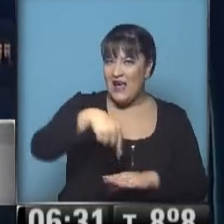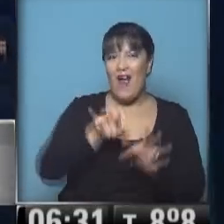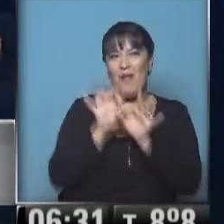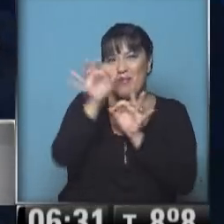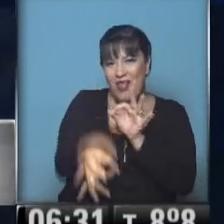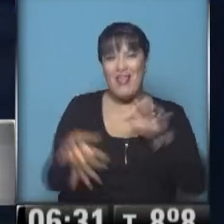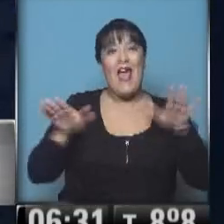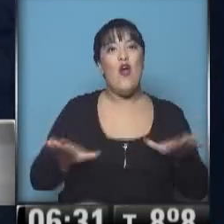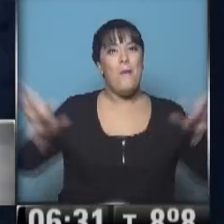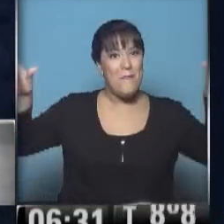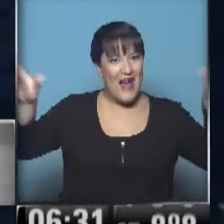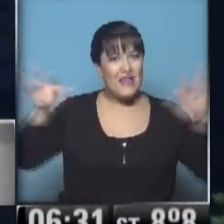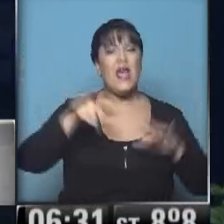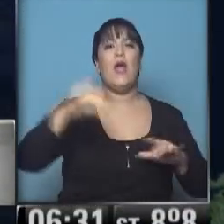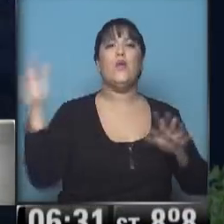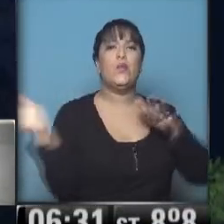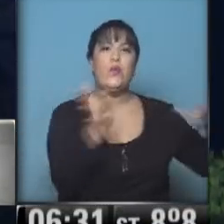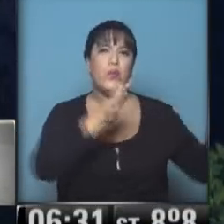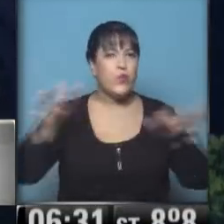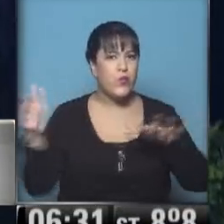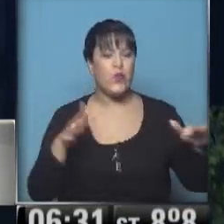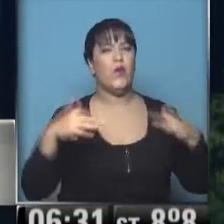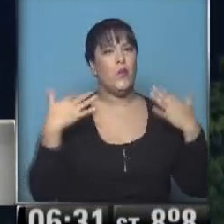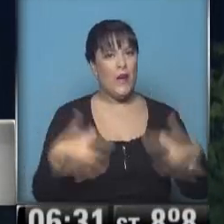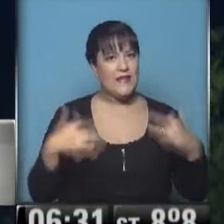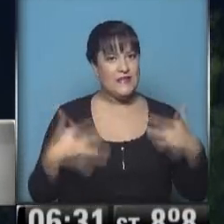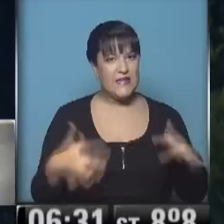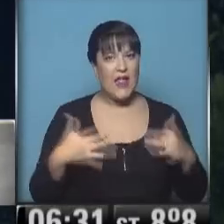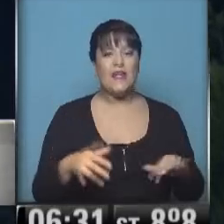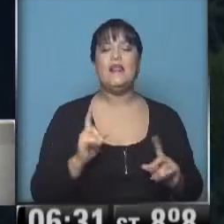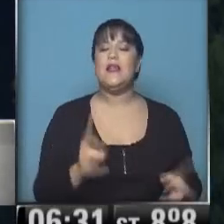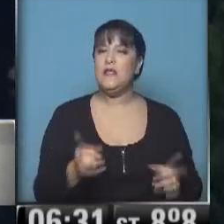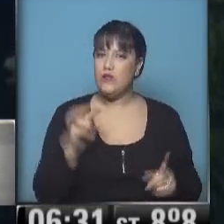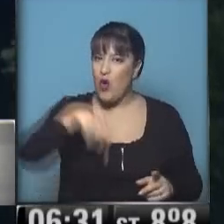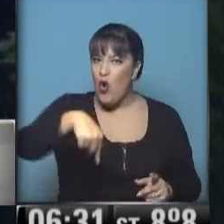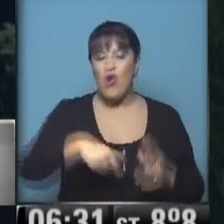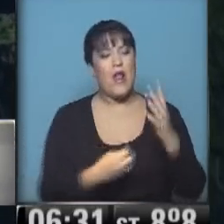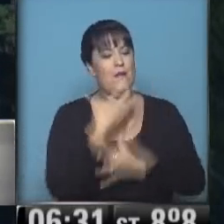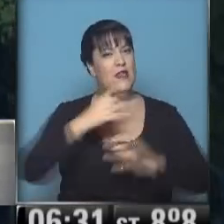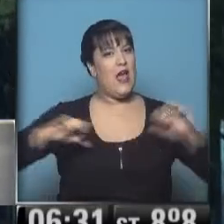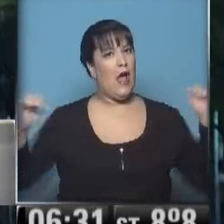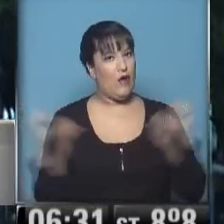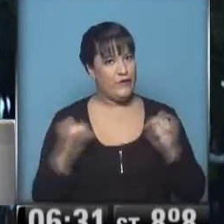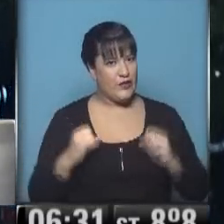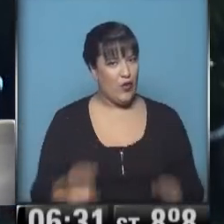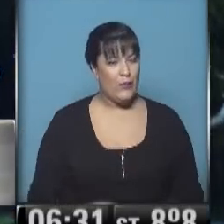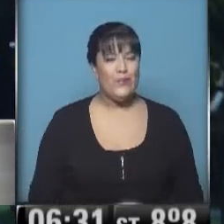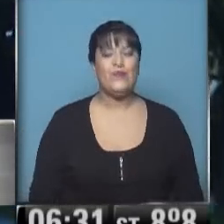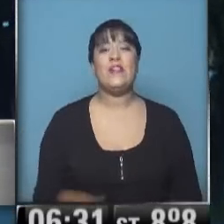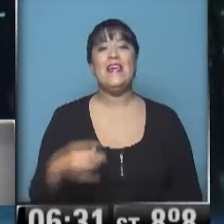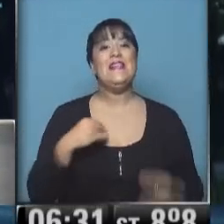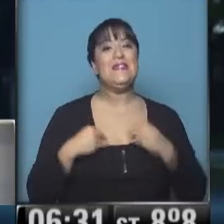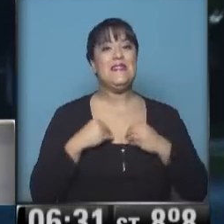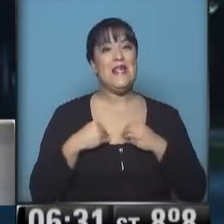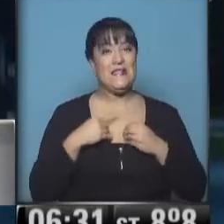Metropolitano, se siente el viento y mucho. Y realmente se sentía muy fresca esta mañana en la ciudad de Buenos Aires. La sensación